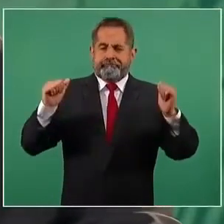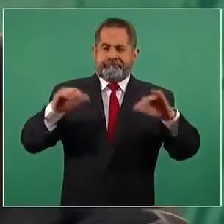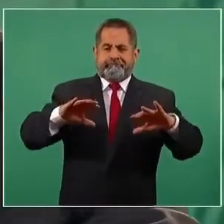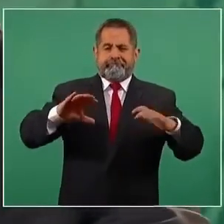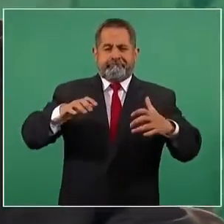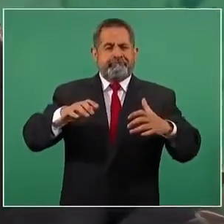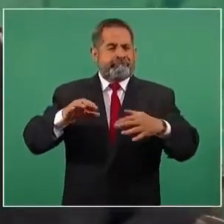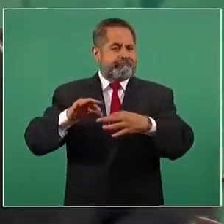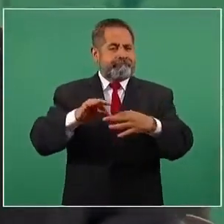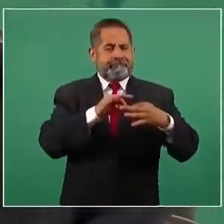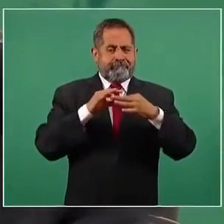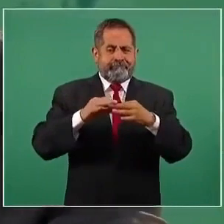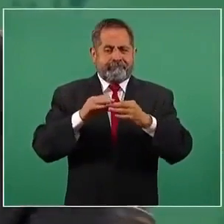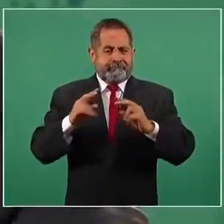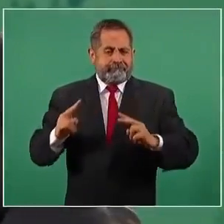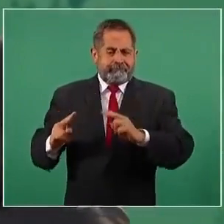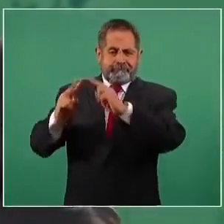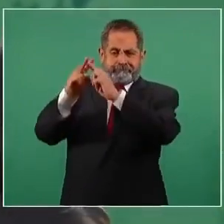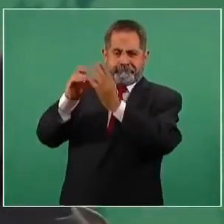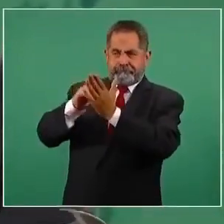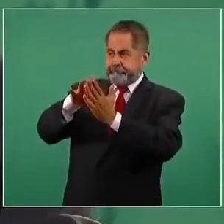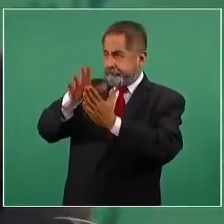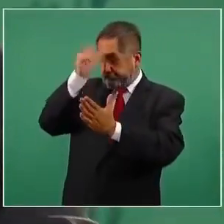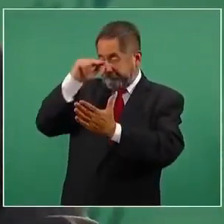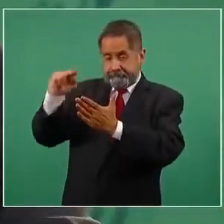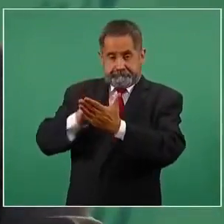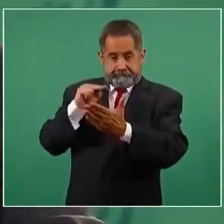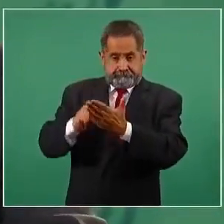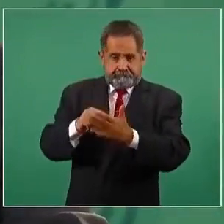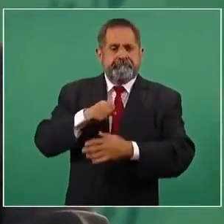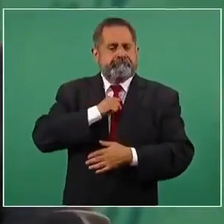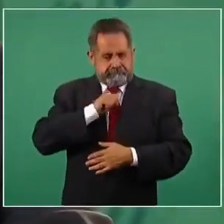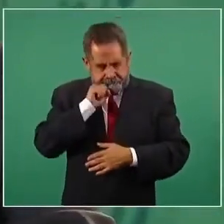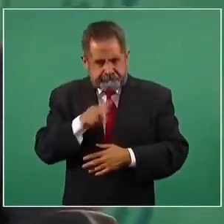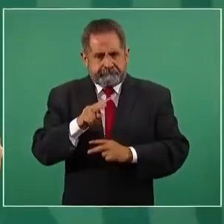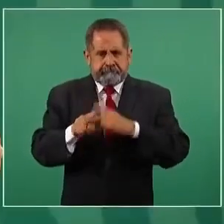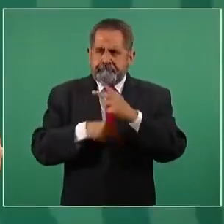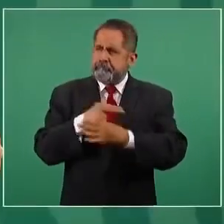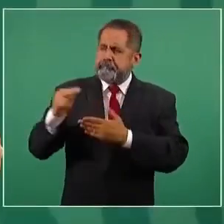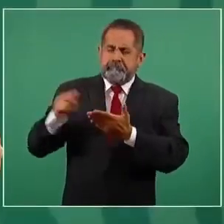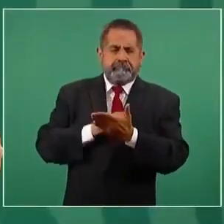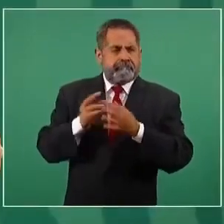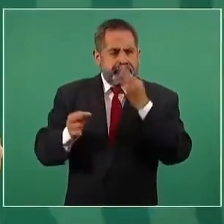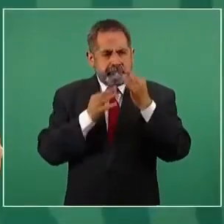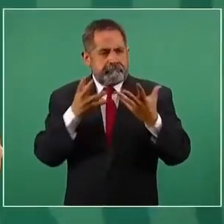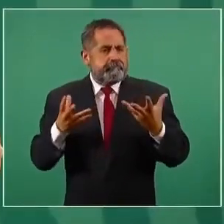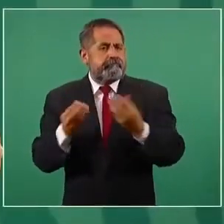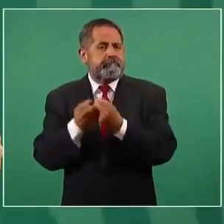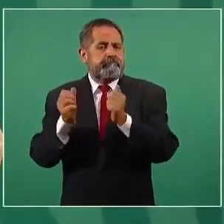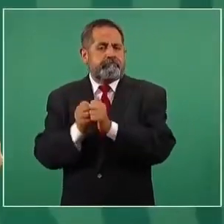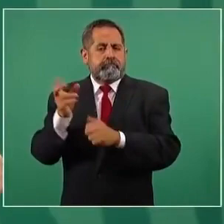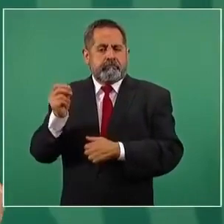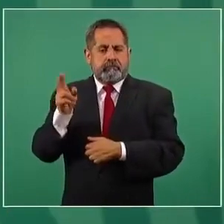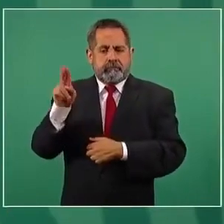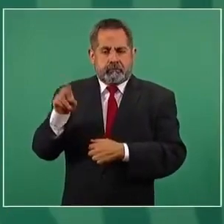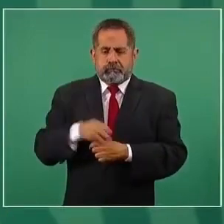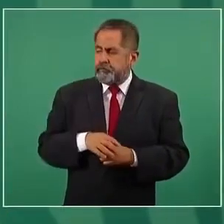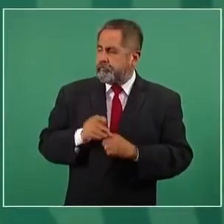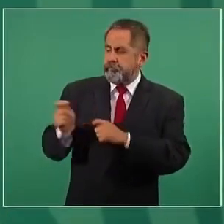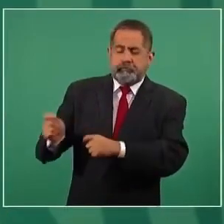de París y promueve Naciones Unidas. Y Claudia va.